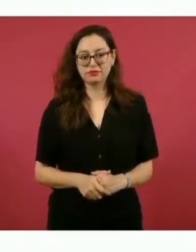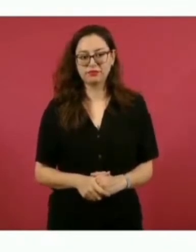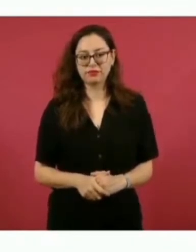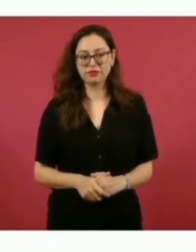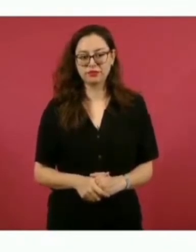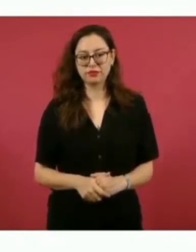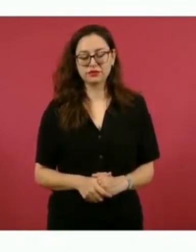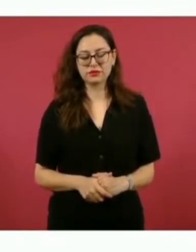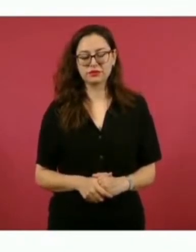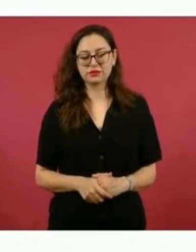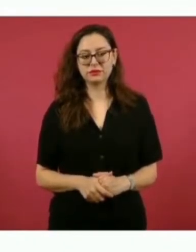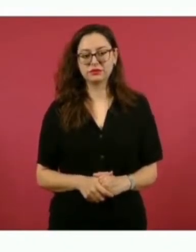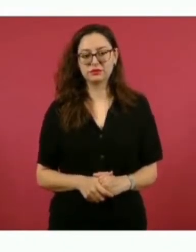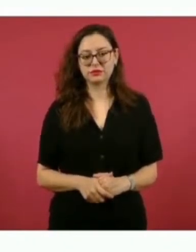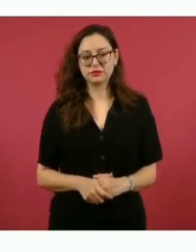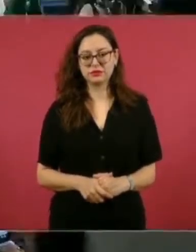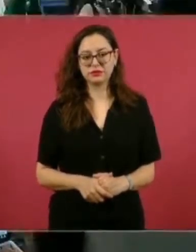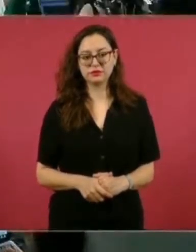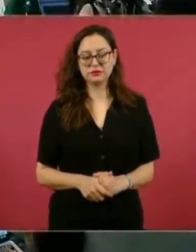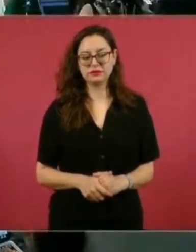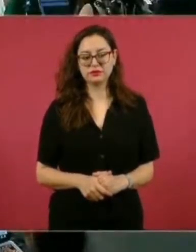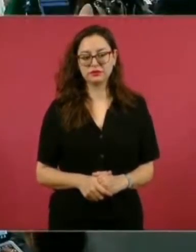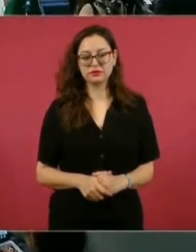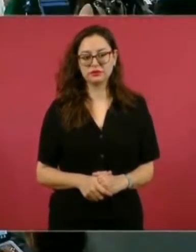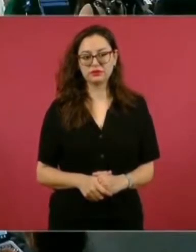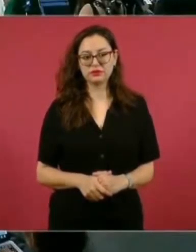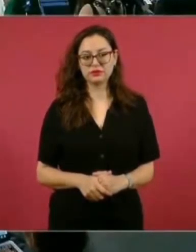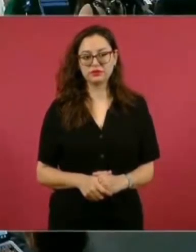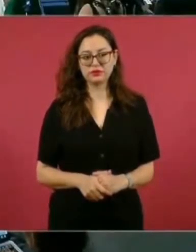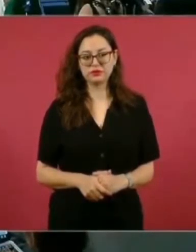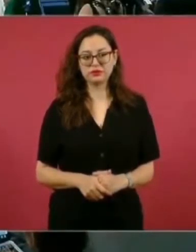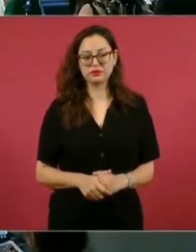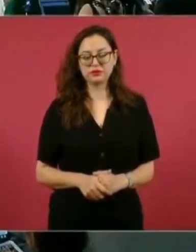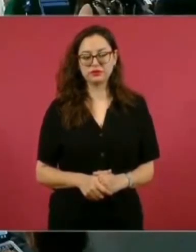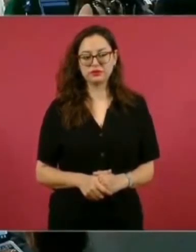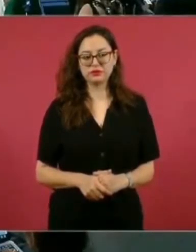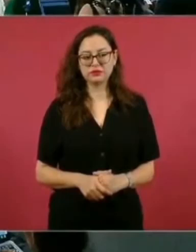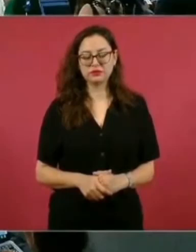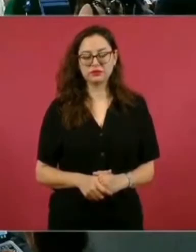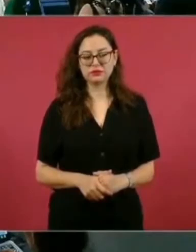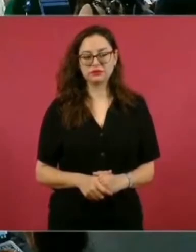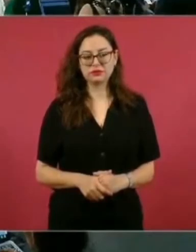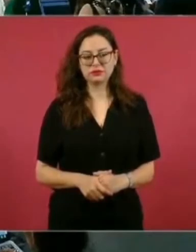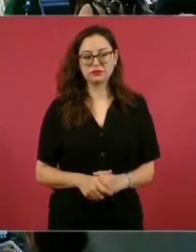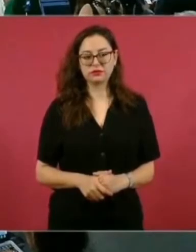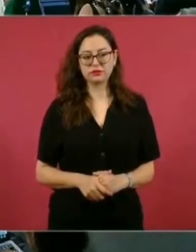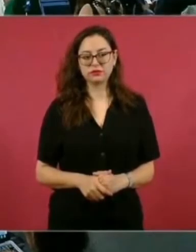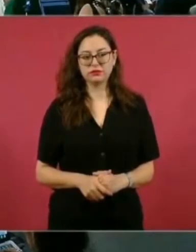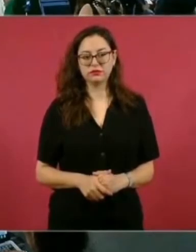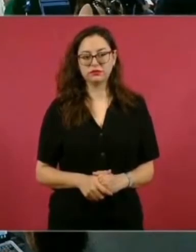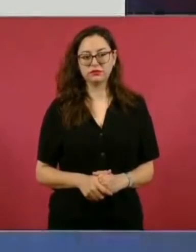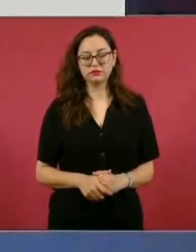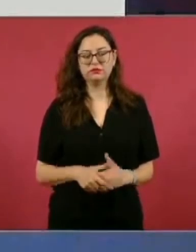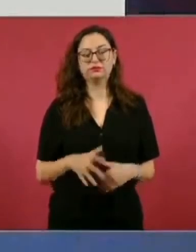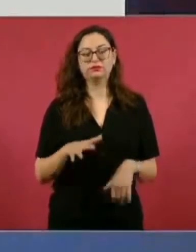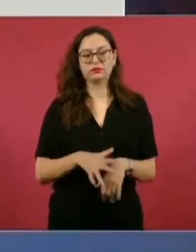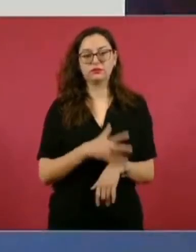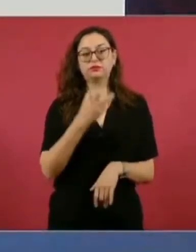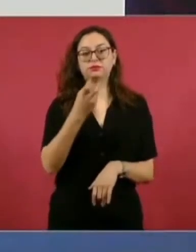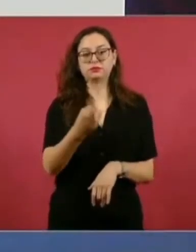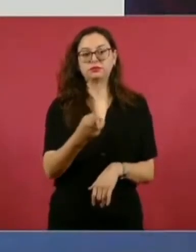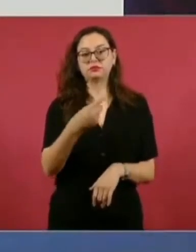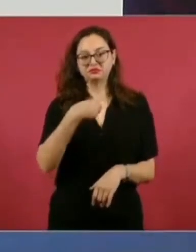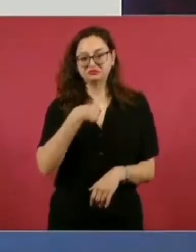considero que